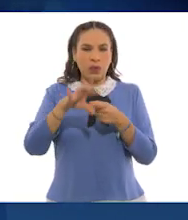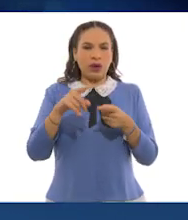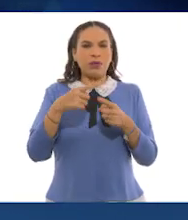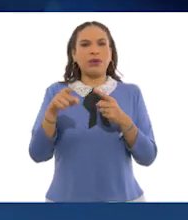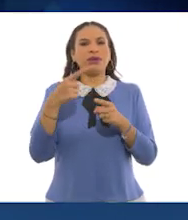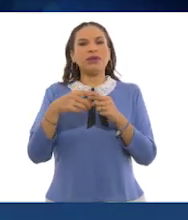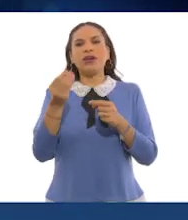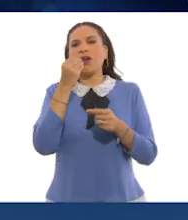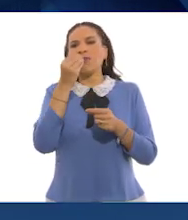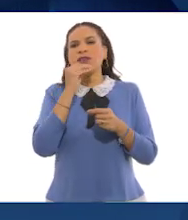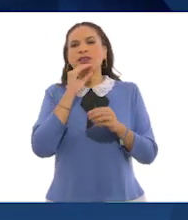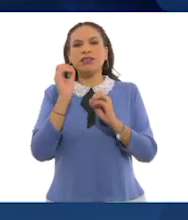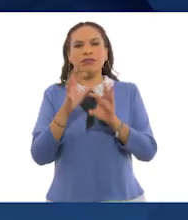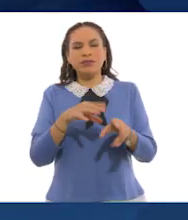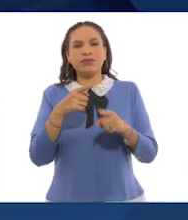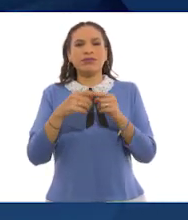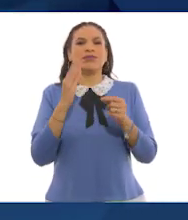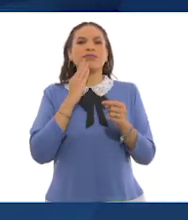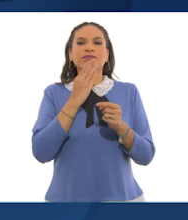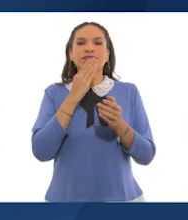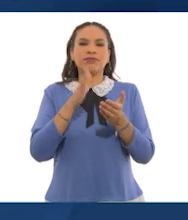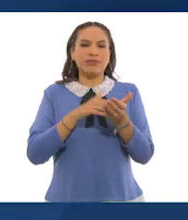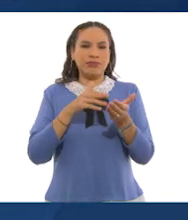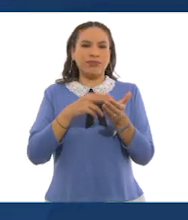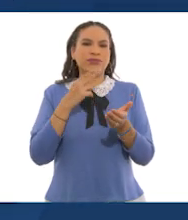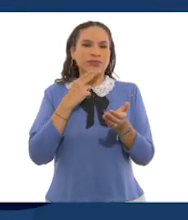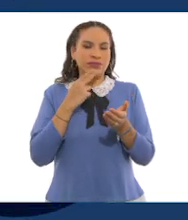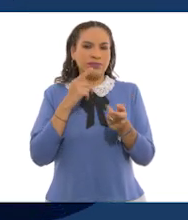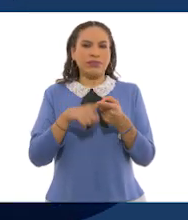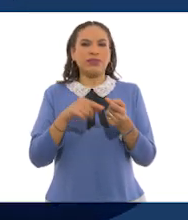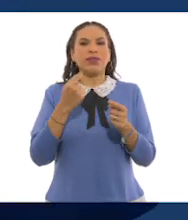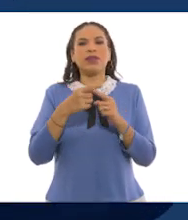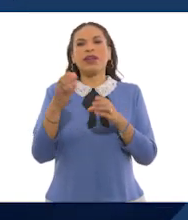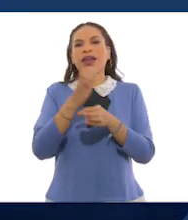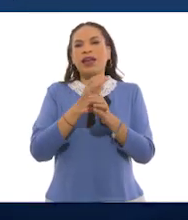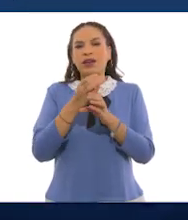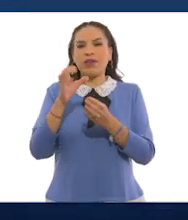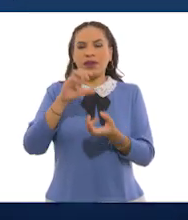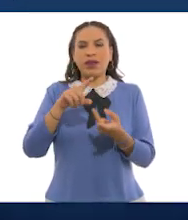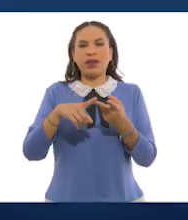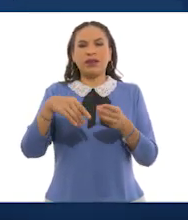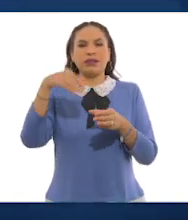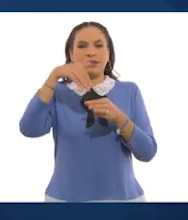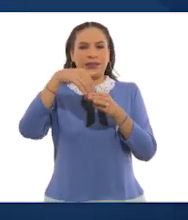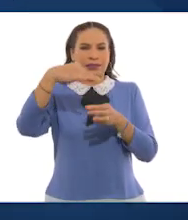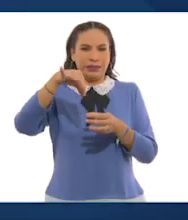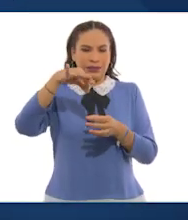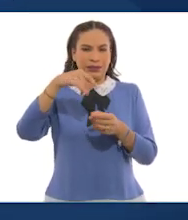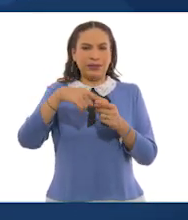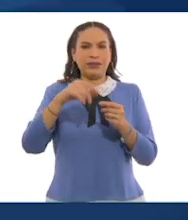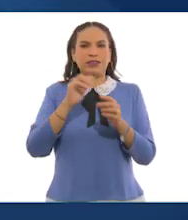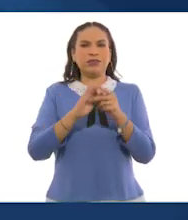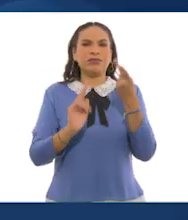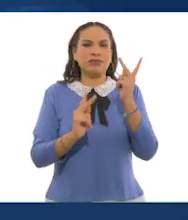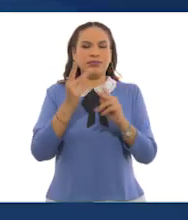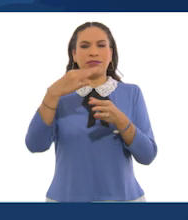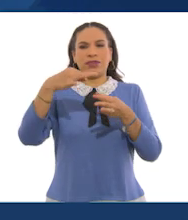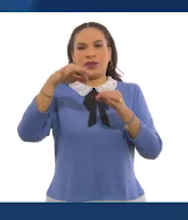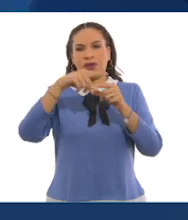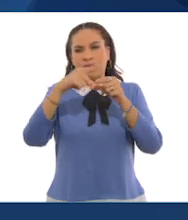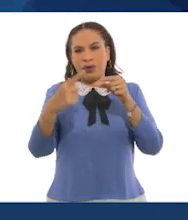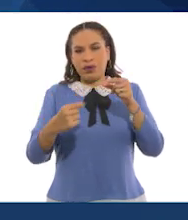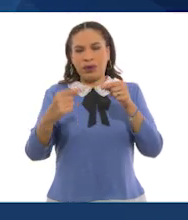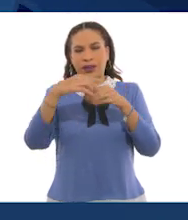desperdicios de comida, servilletas de papel usadas, restos de café, bolsitas de té, pasto, hojas,